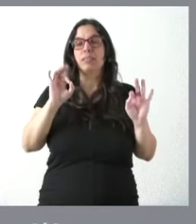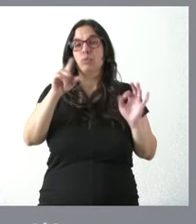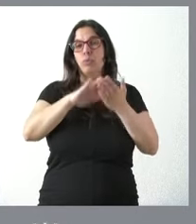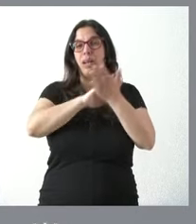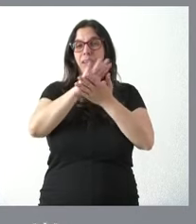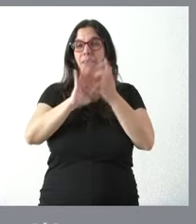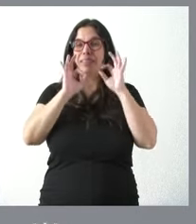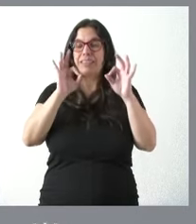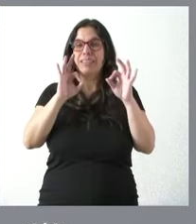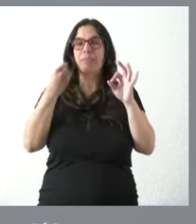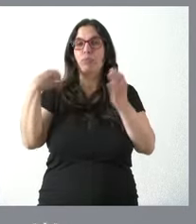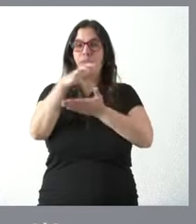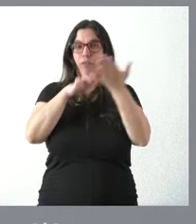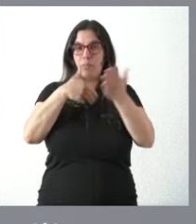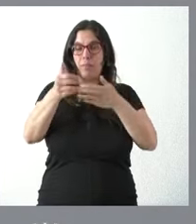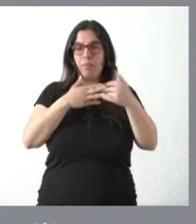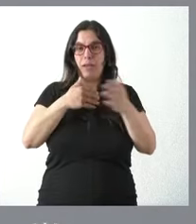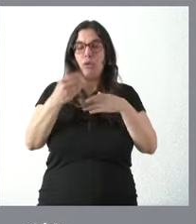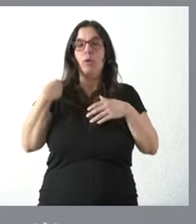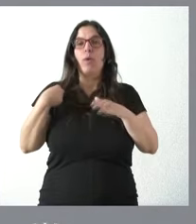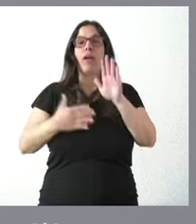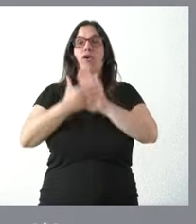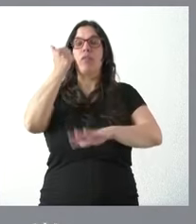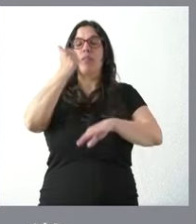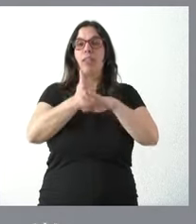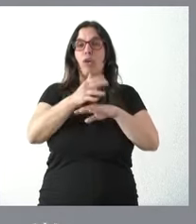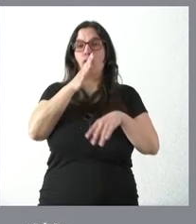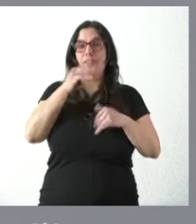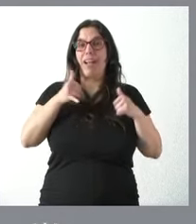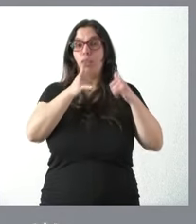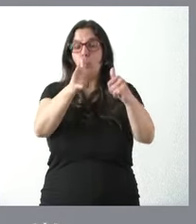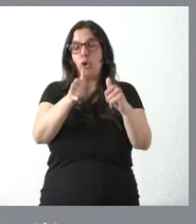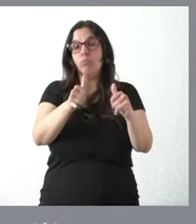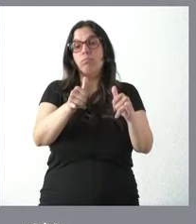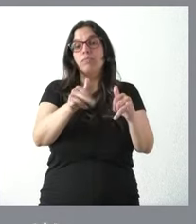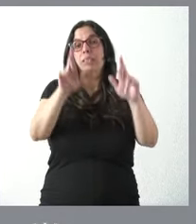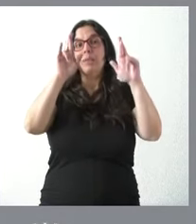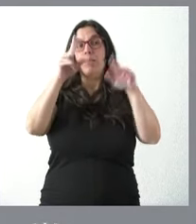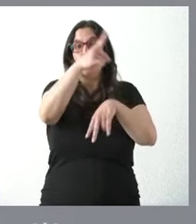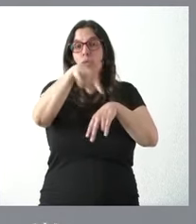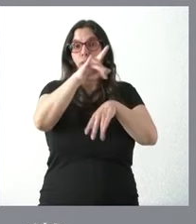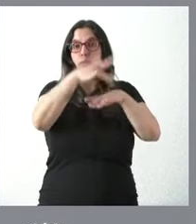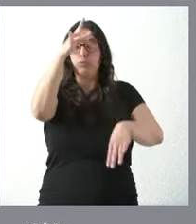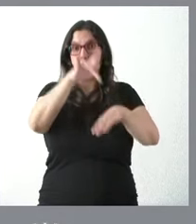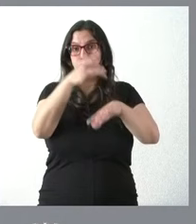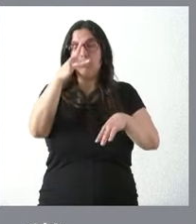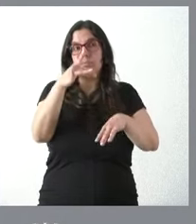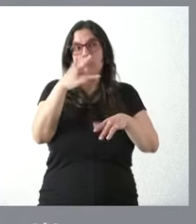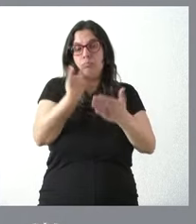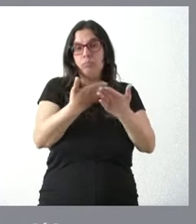específica un informe que es el de la Confederación Hidrográfica del Duro y esperamos también la sensibilidad del organismo de Cuenca para